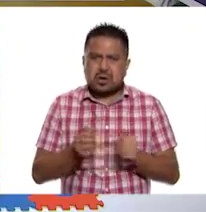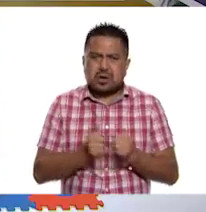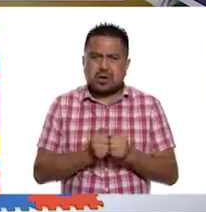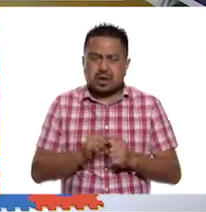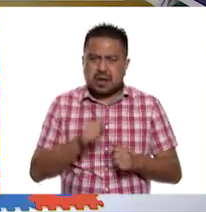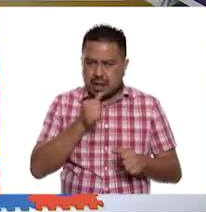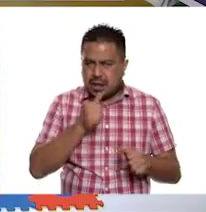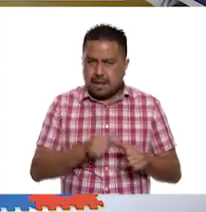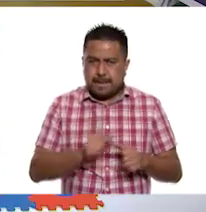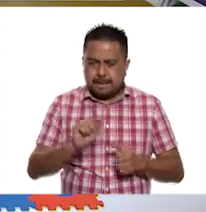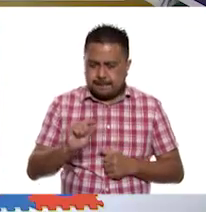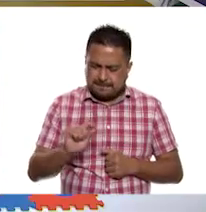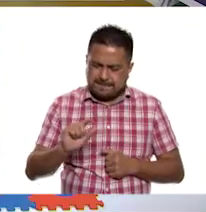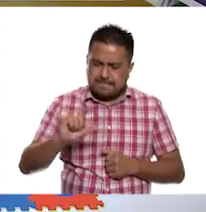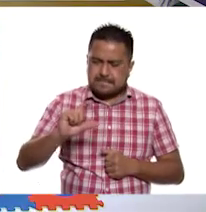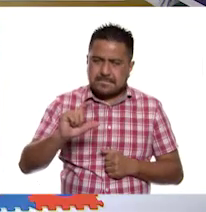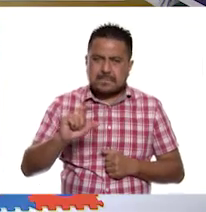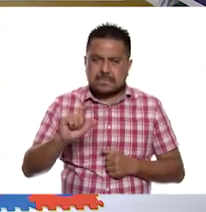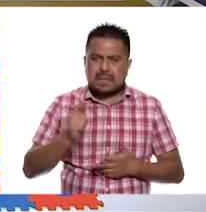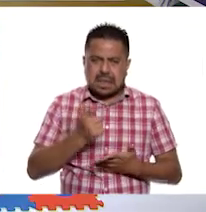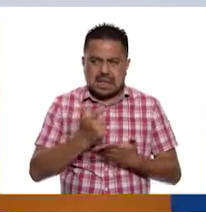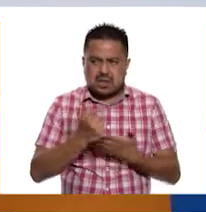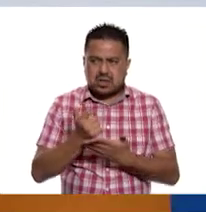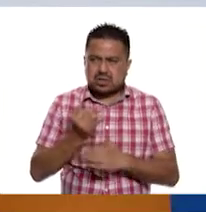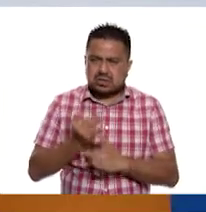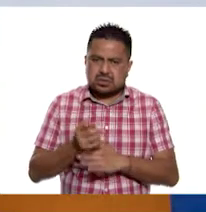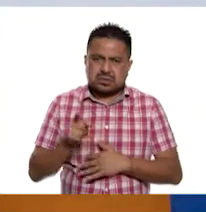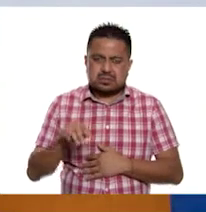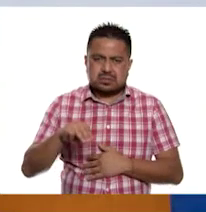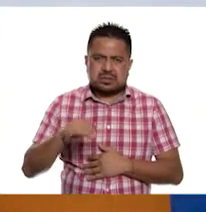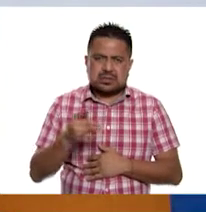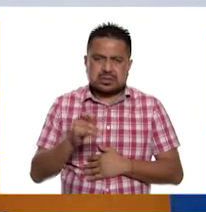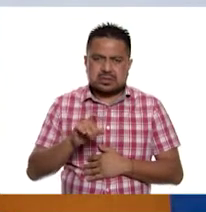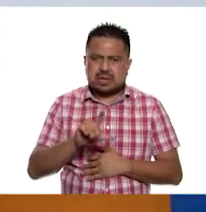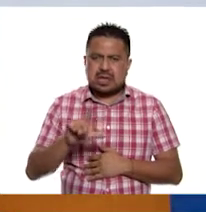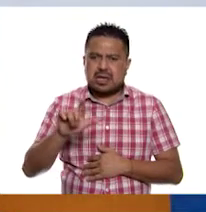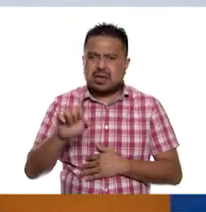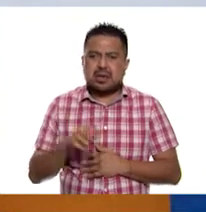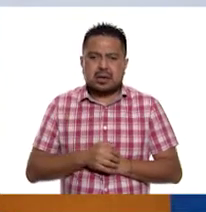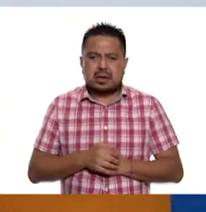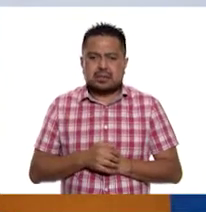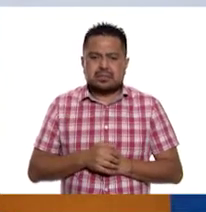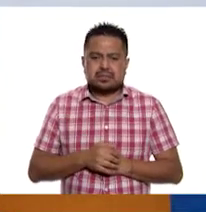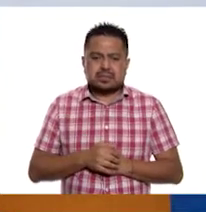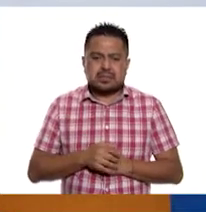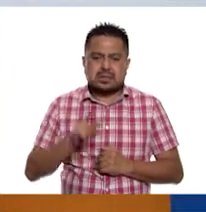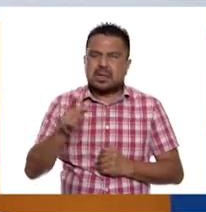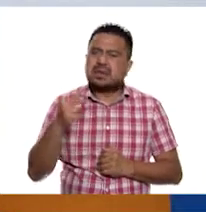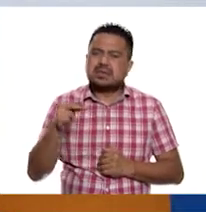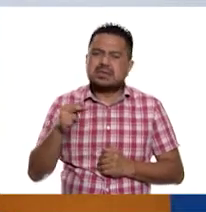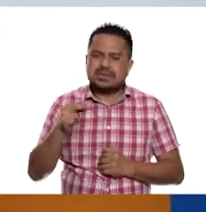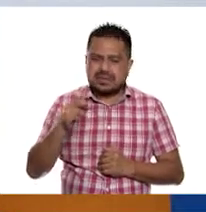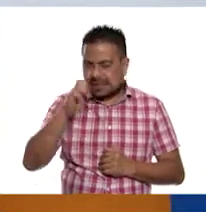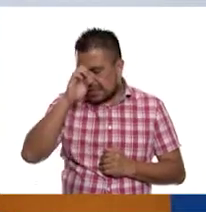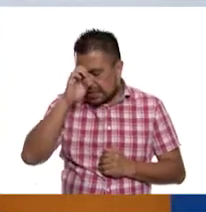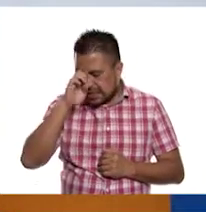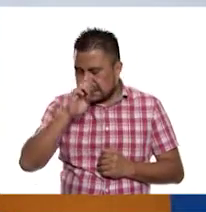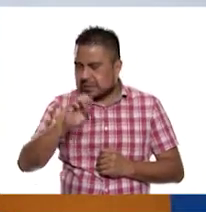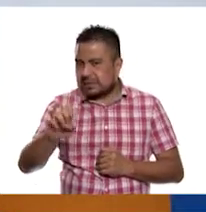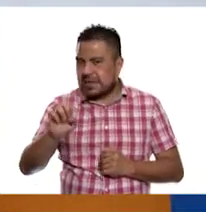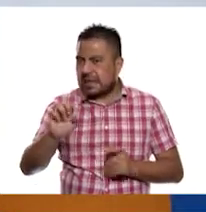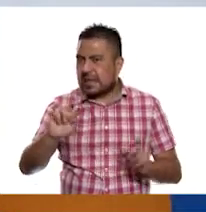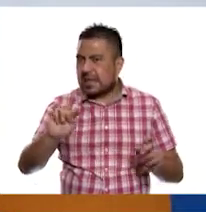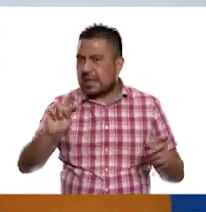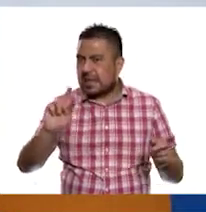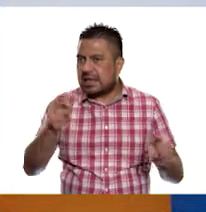mayúsculas. Vamos a ayudarle a Michelle. Exacto. Muy bien. dice estallo, extraño. Para